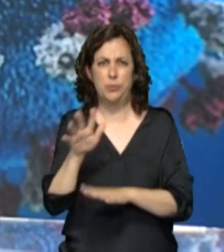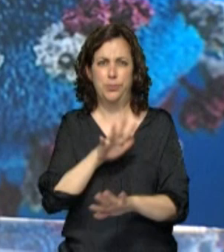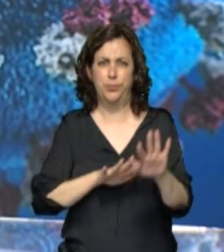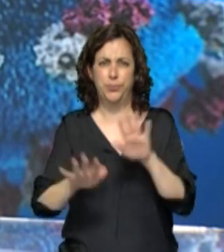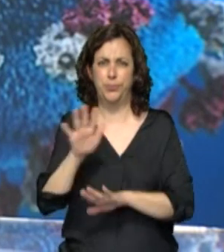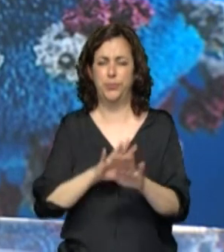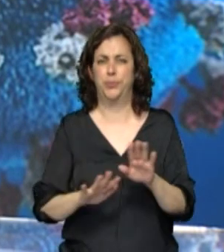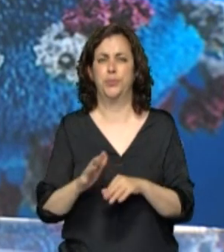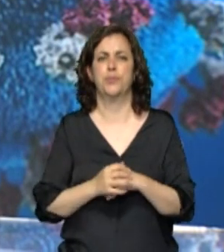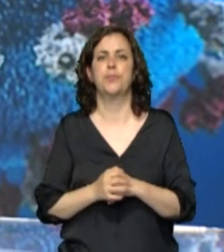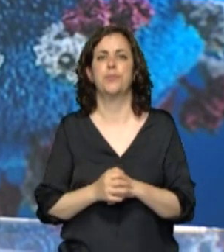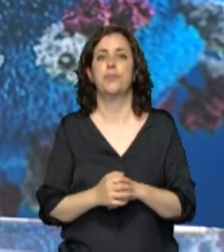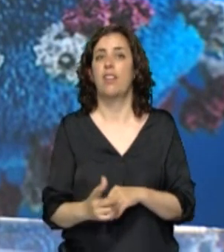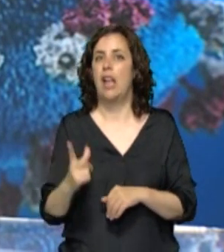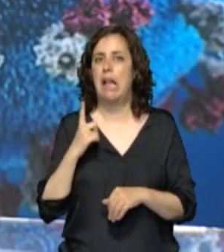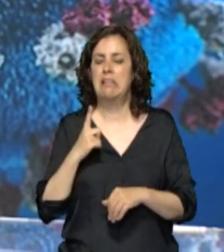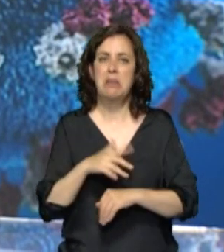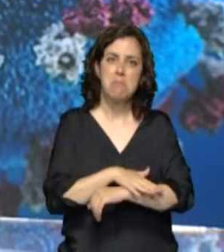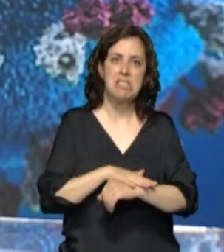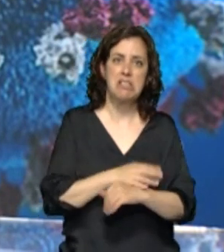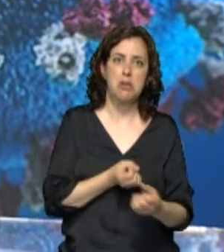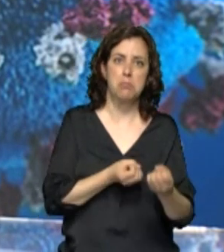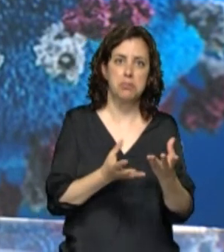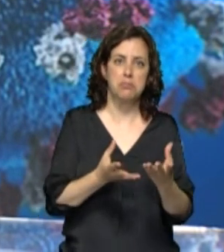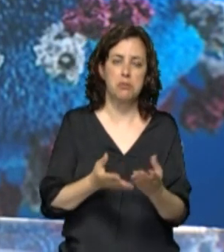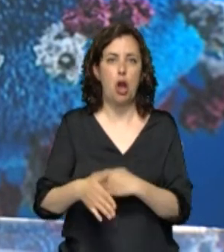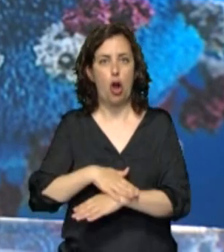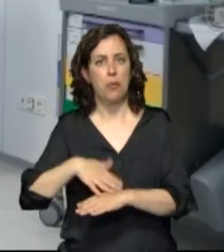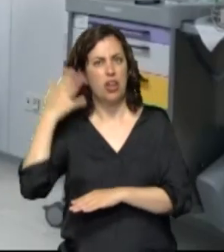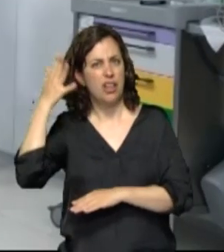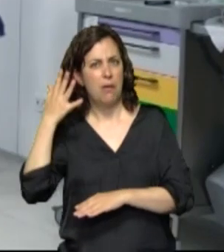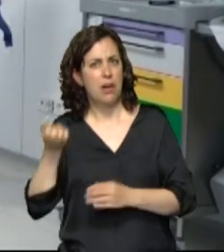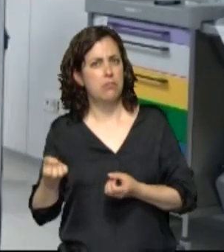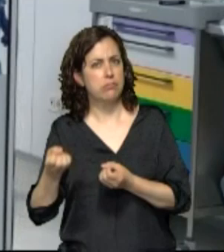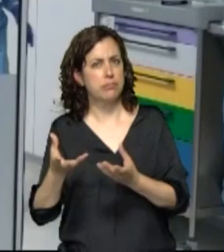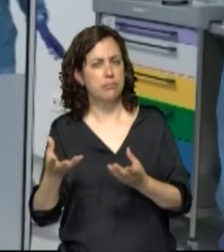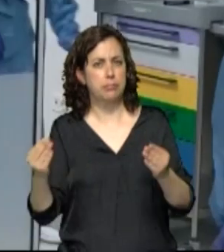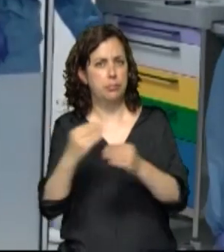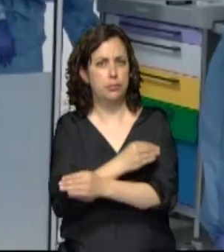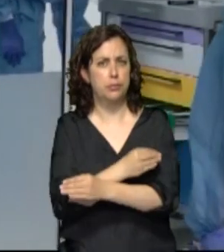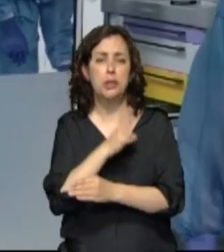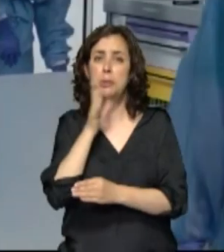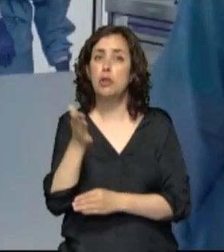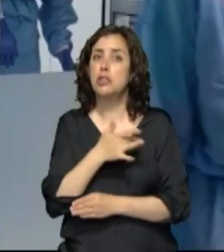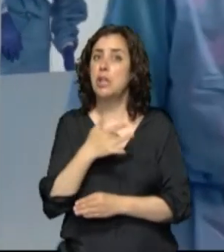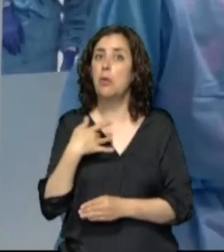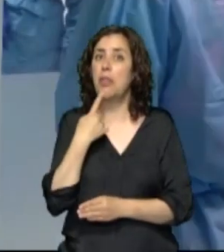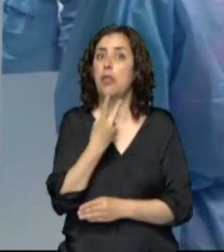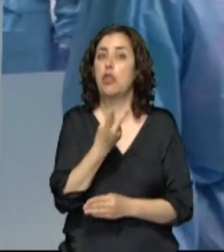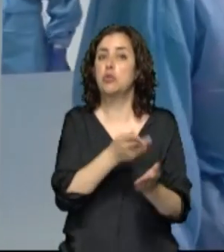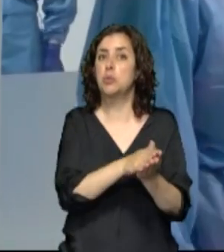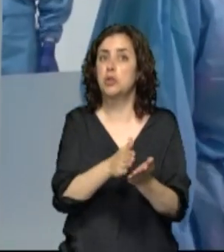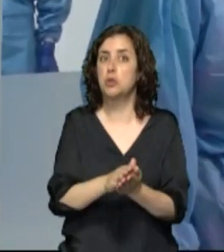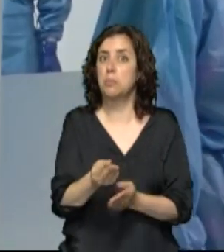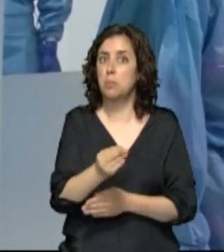divergencias en los datos que ofrece el Ministerio y los del Gobierno de Navarra, porque desde Salud informaban de dos nuevas muertes y un total de 512,